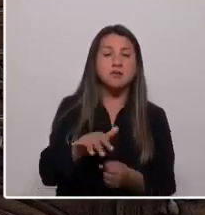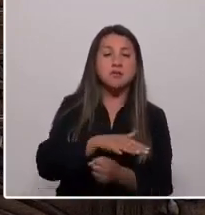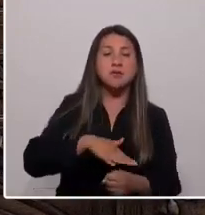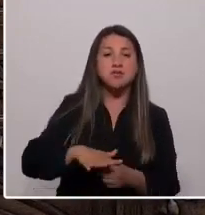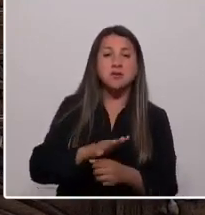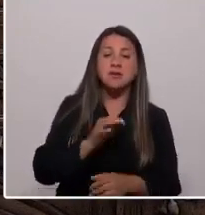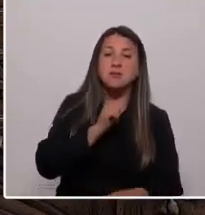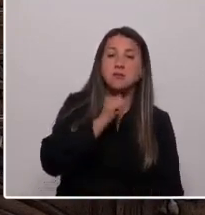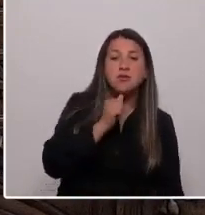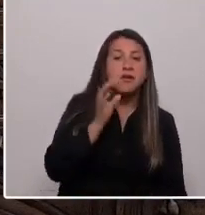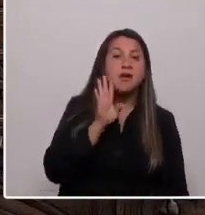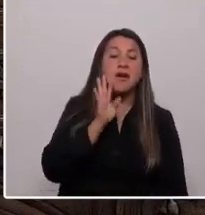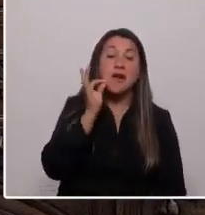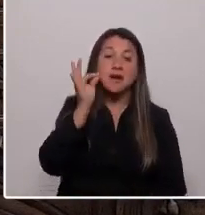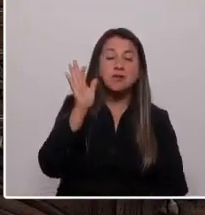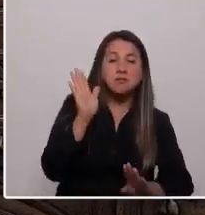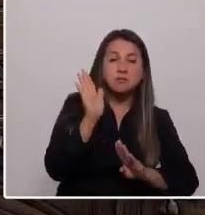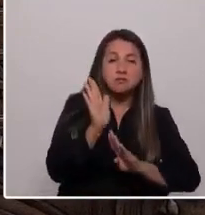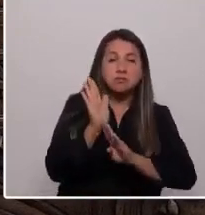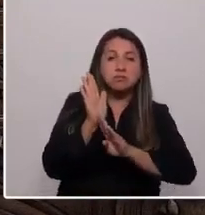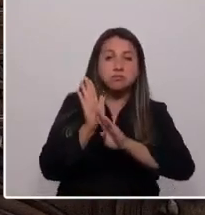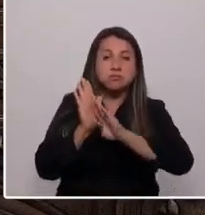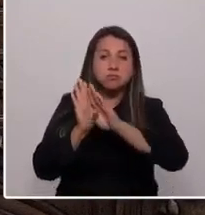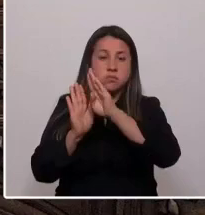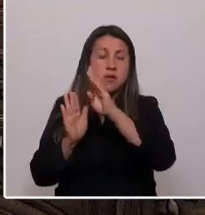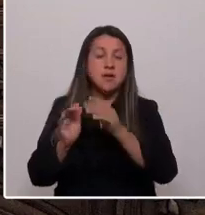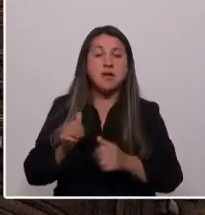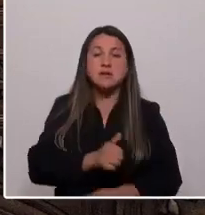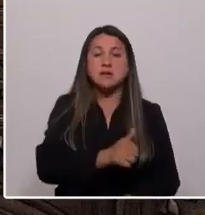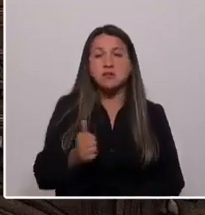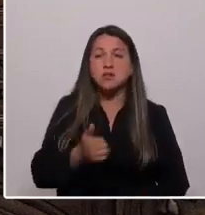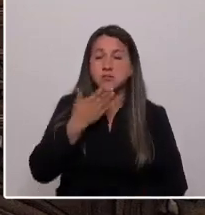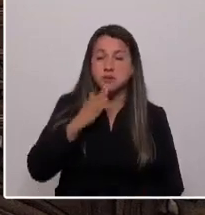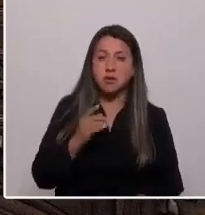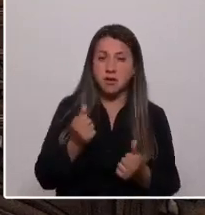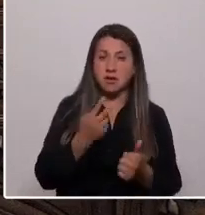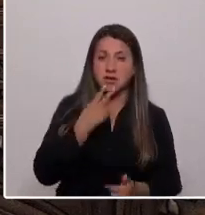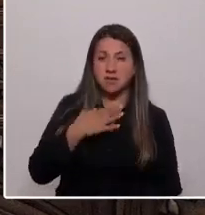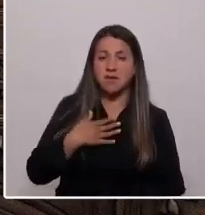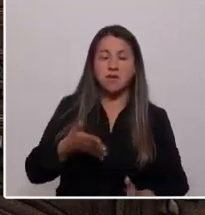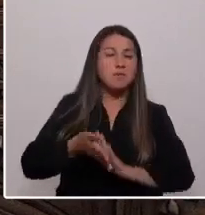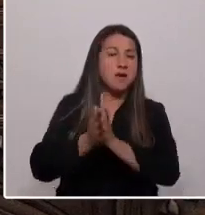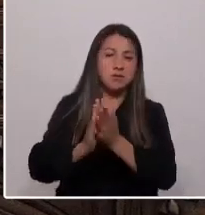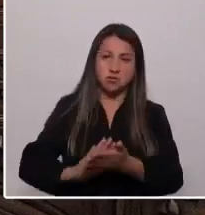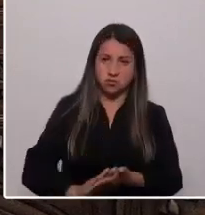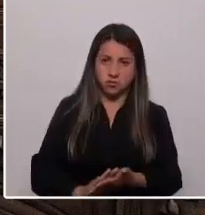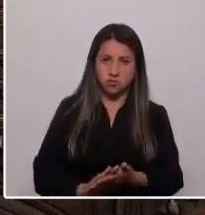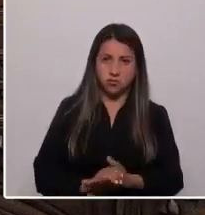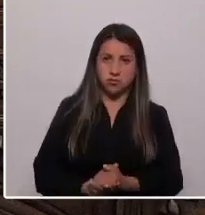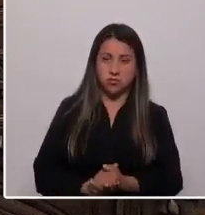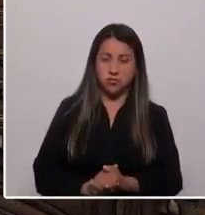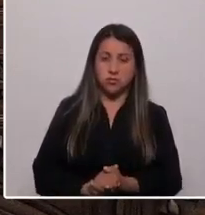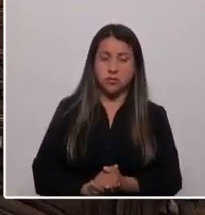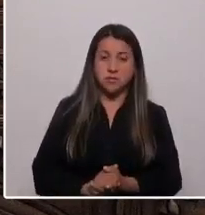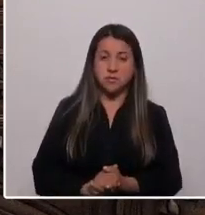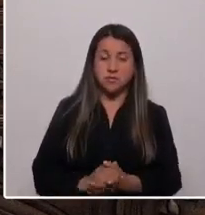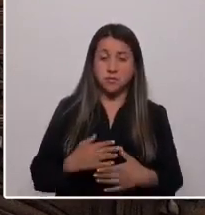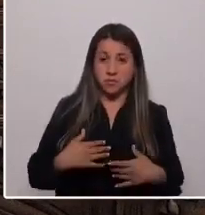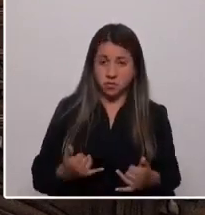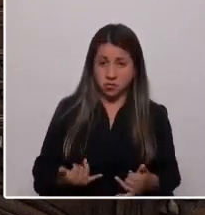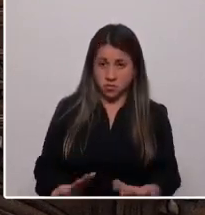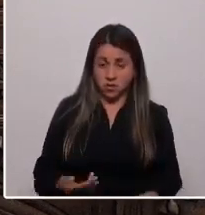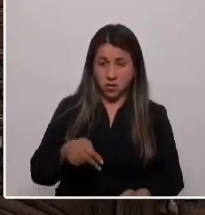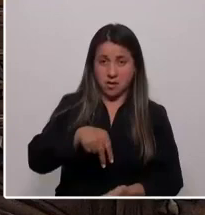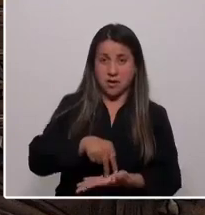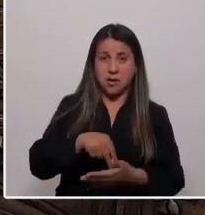para generar entre todos una mejor calidad de vida para todos. Estoy aquí para representar